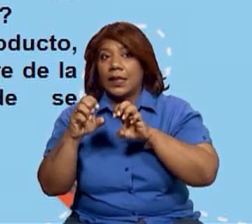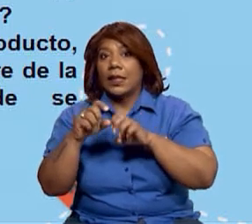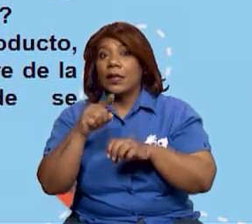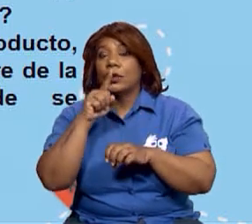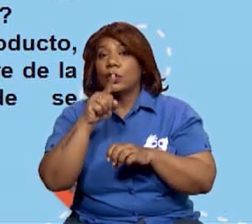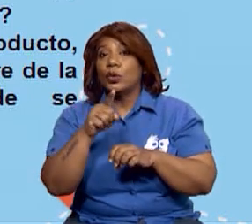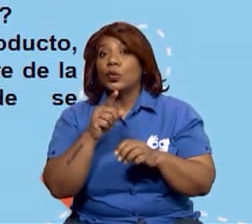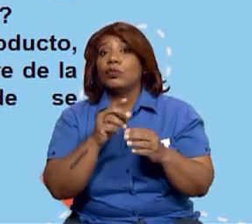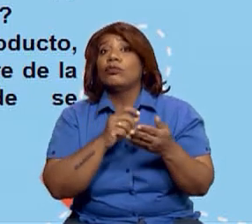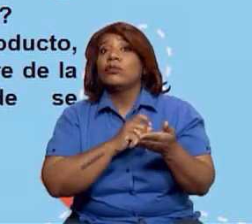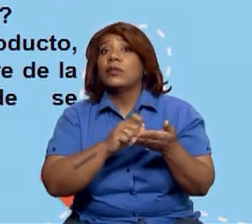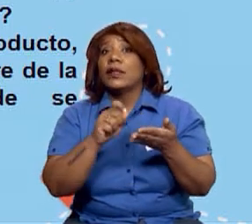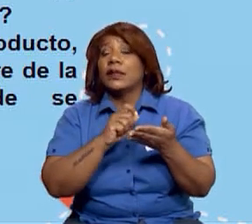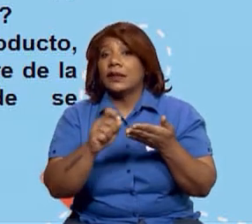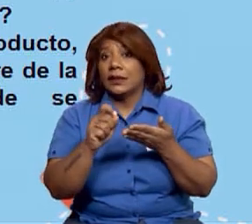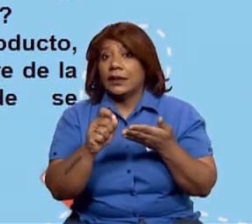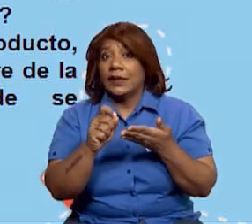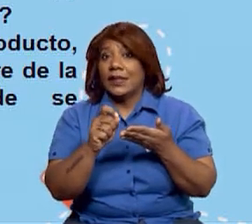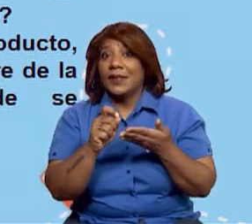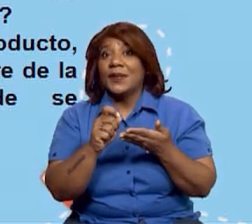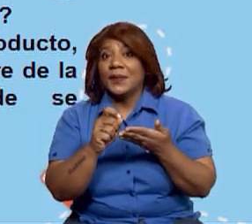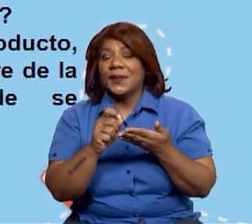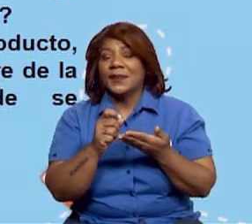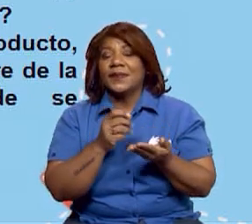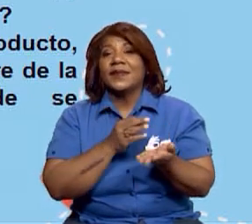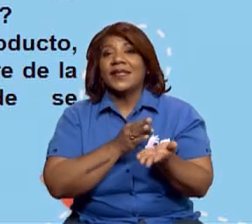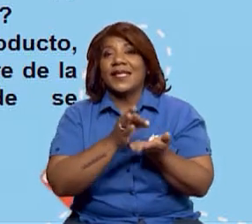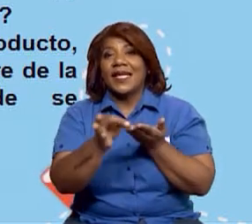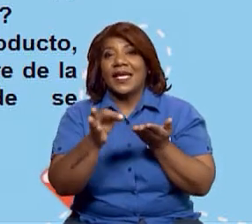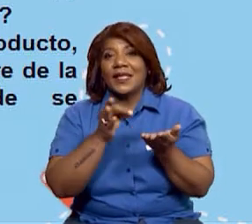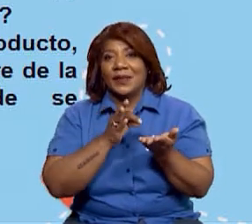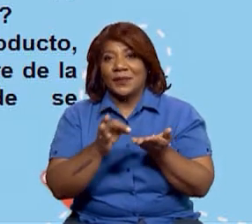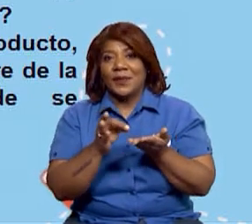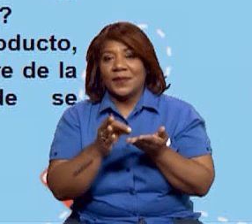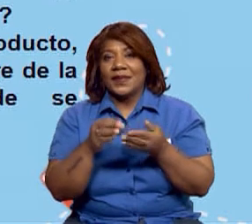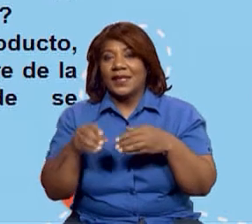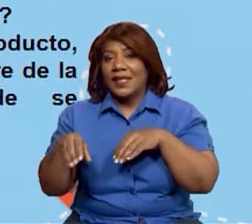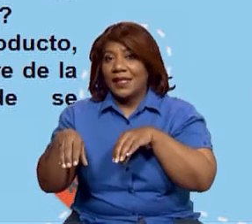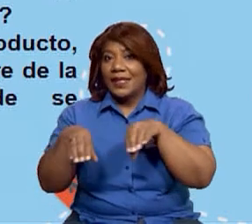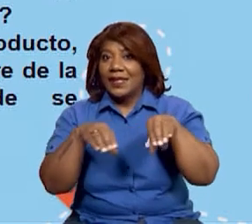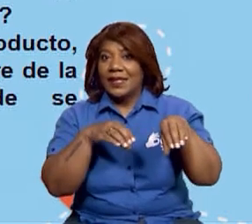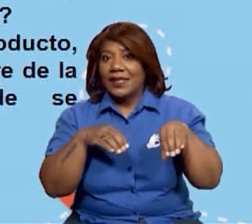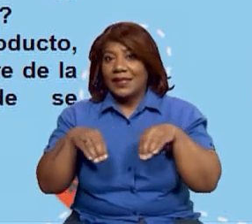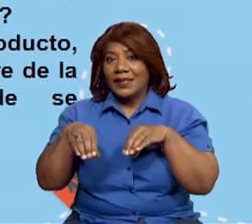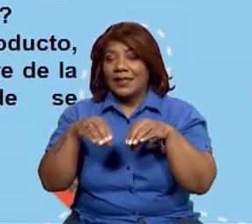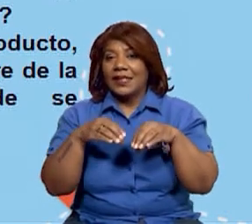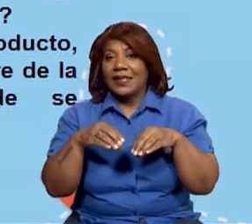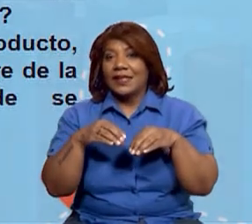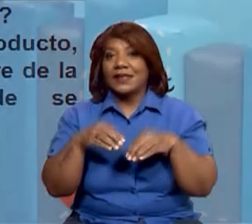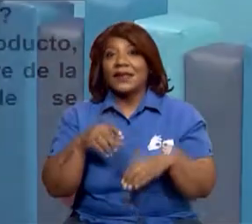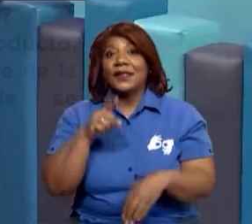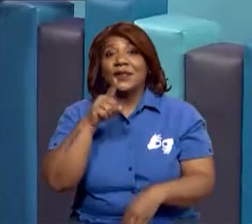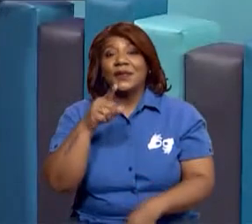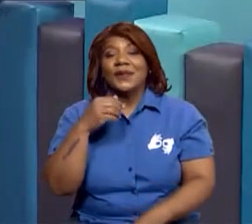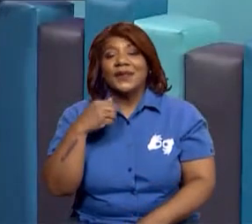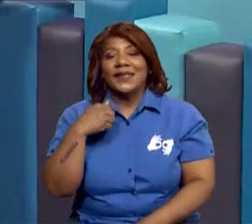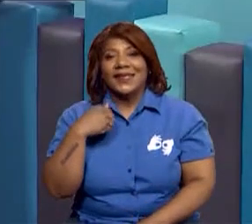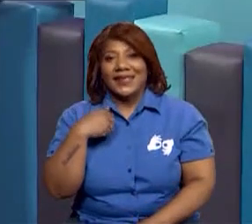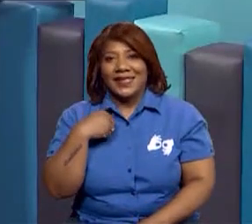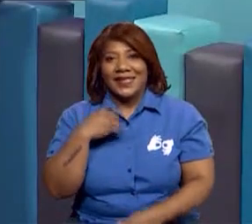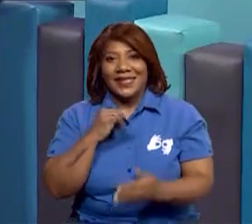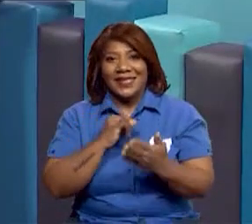de la provincia donde se cultiva. Esta es la actividad con la cual vamos a abrir la clase y la cual tú tienes que